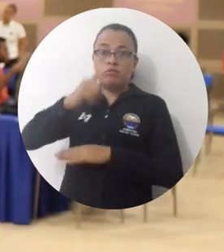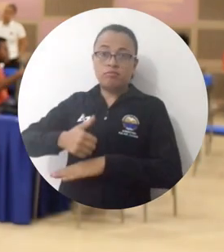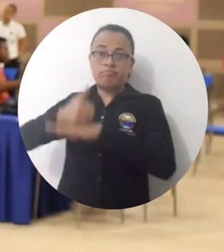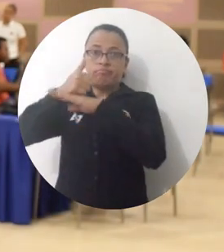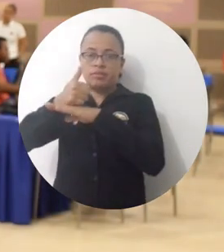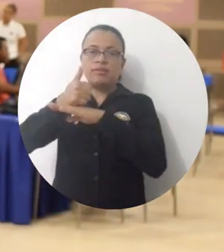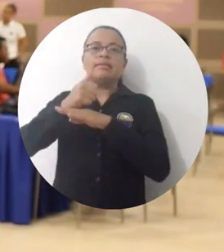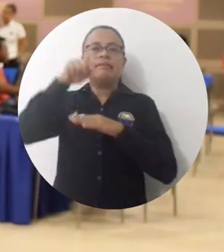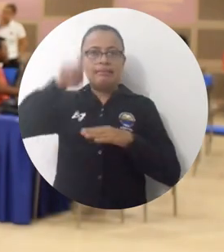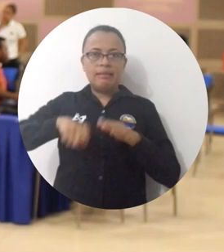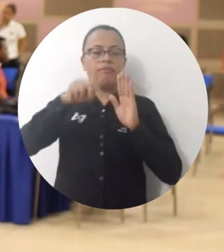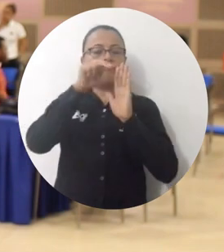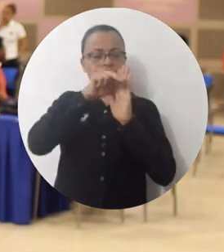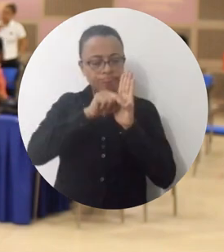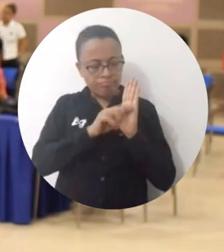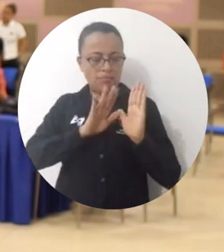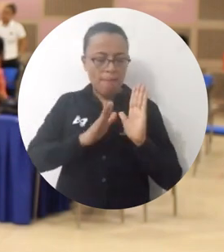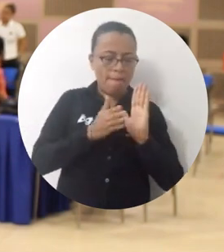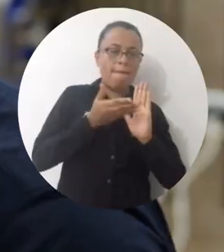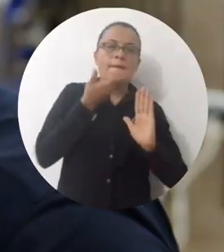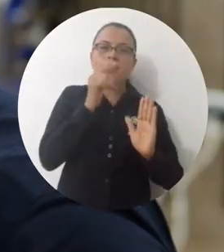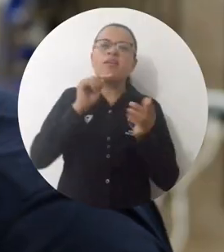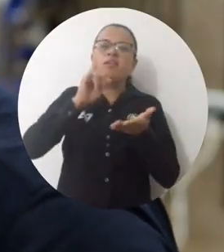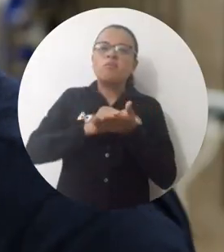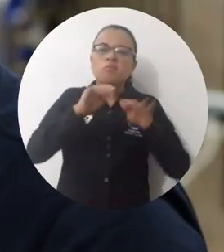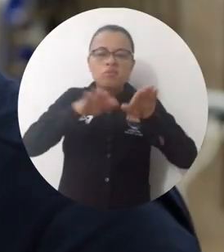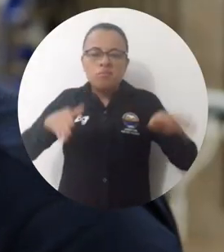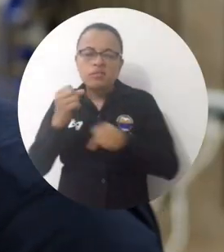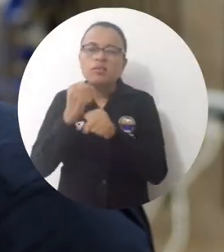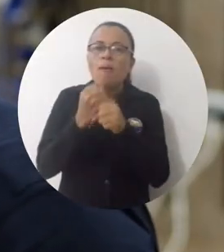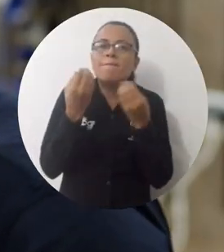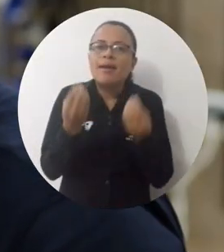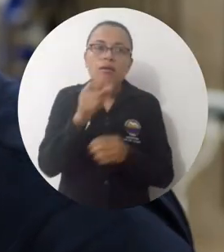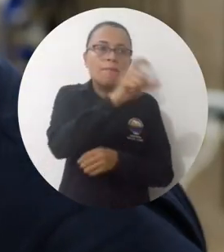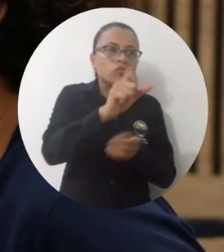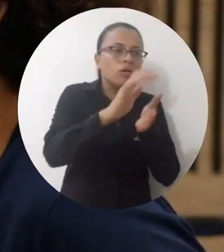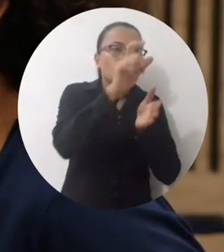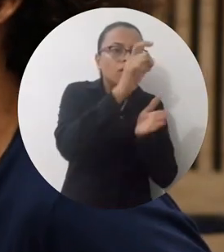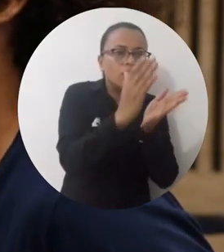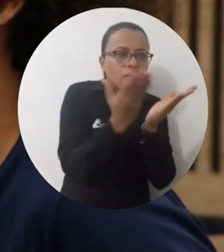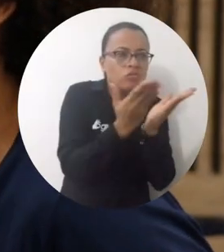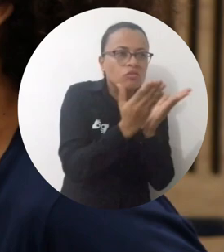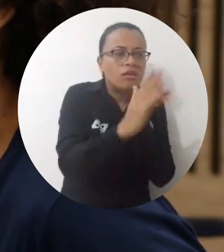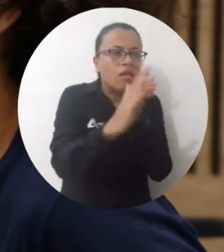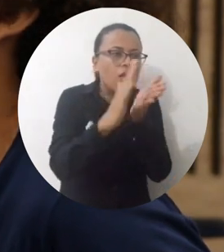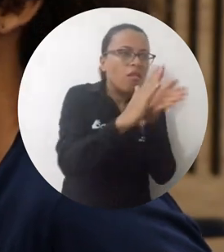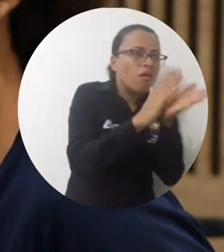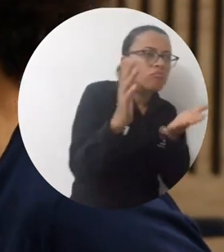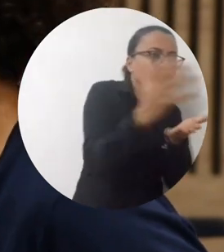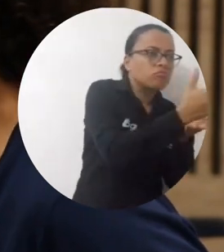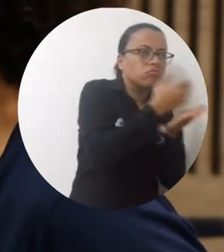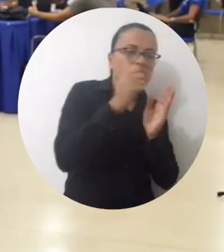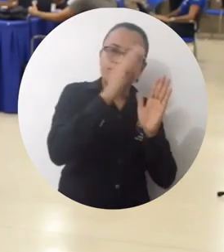pues estas mesas son para recoger la mayor cantidad de insumos que podamos y que la voz del estudiantado se sienta recogida. Es por eso que bueno, hoy hemos participado